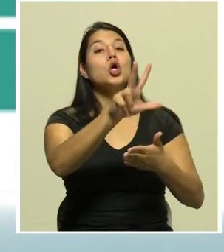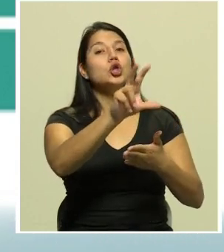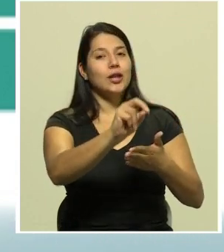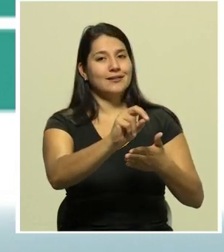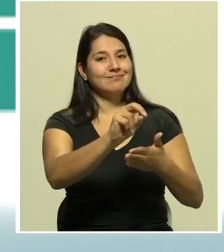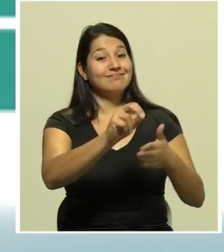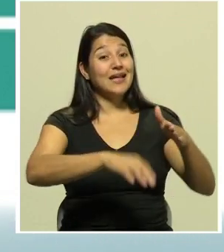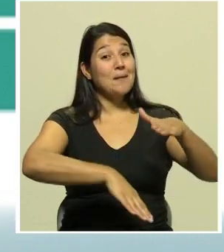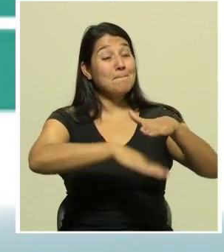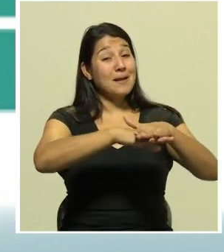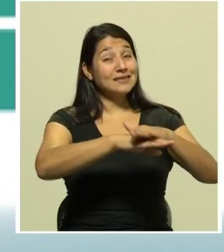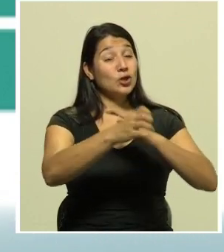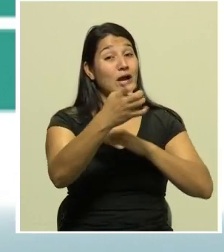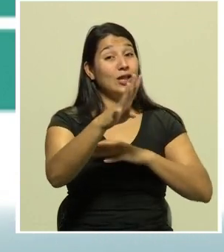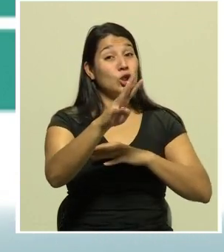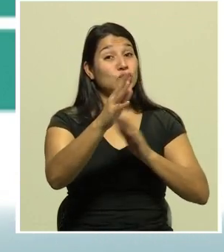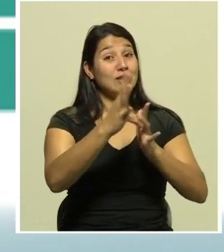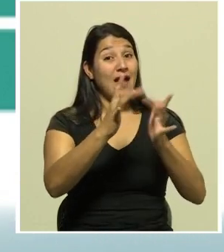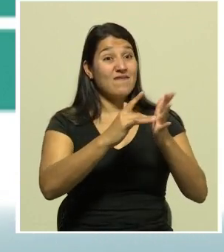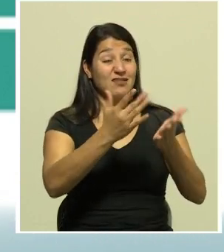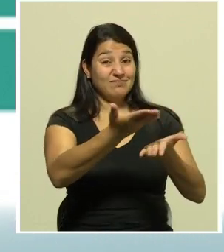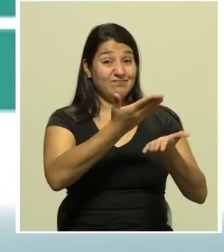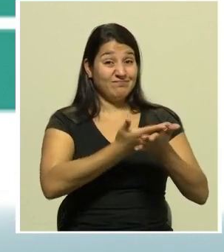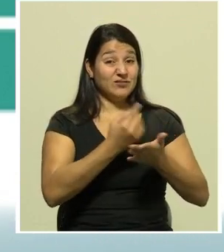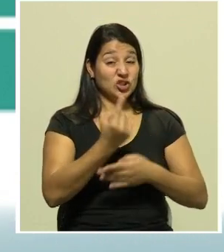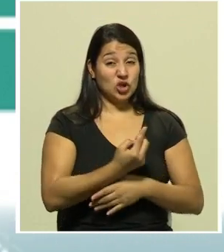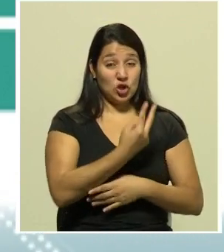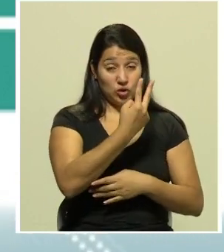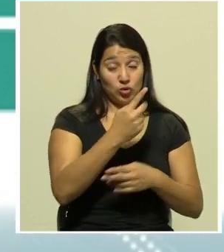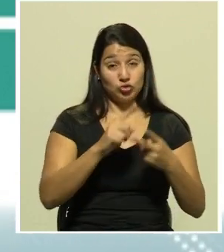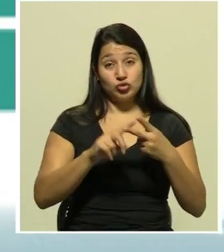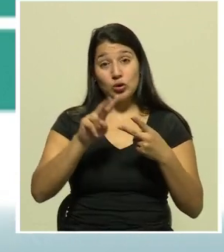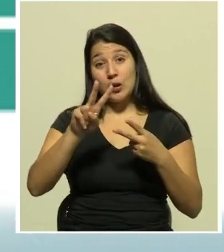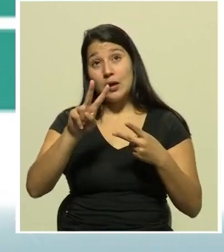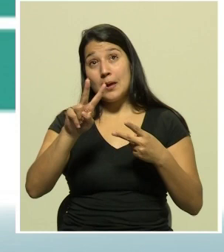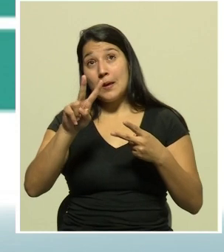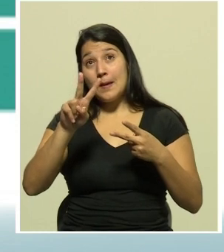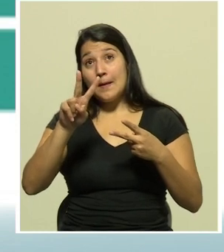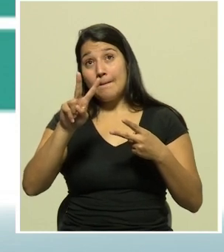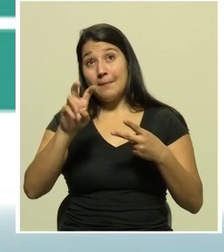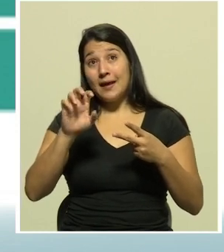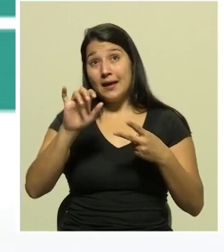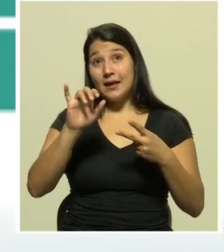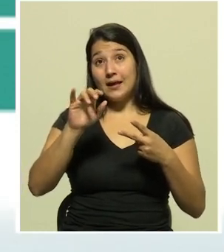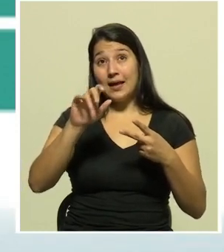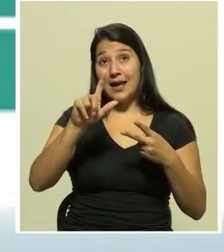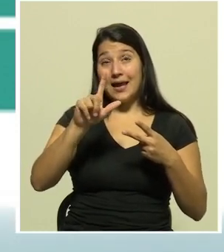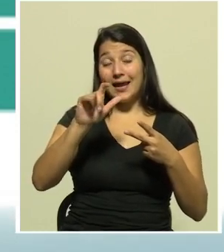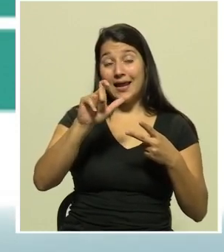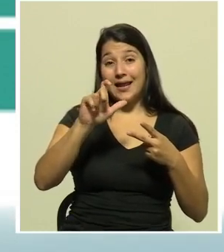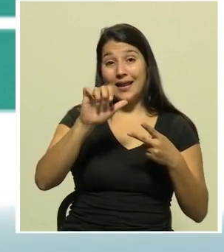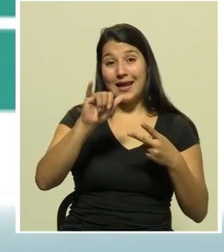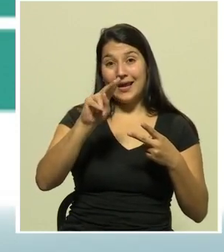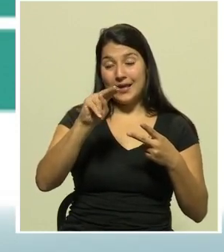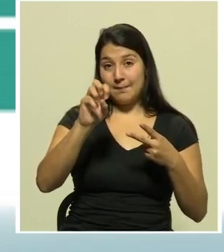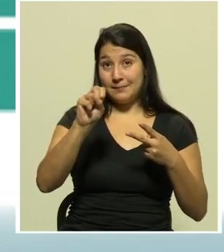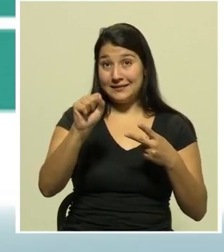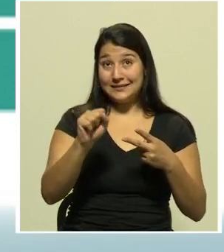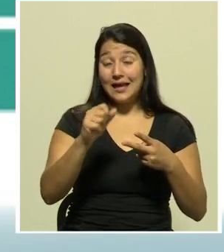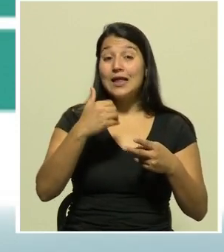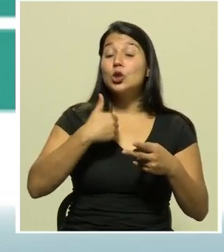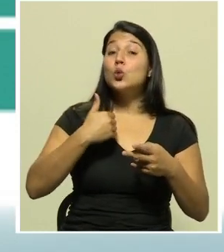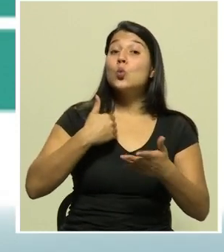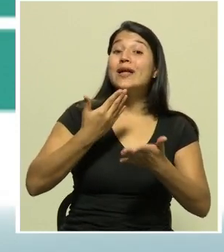embargo ha entregado solamente 2 el IMSA debía entregar 60 ventiladores al 14 de abril pero solamente ha